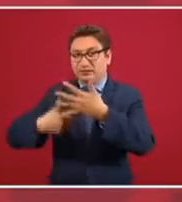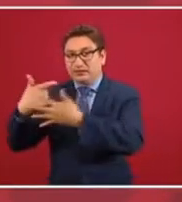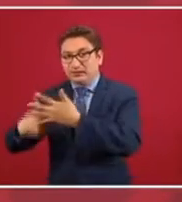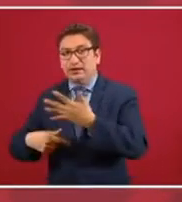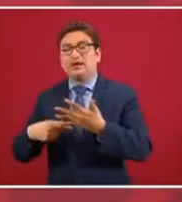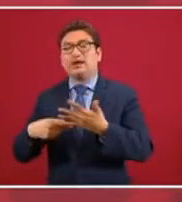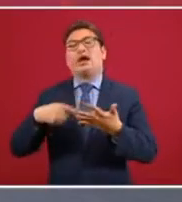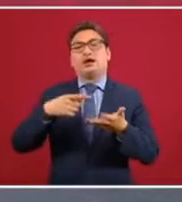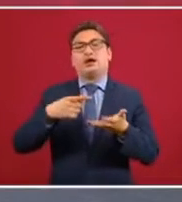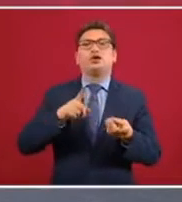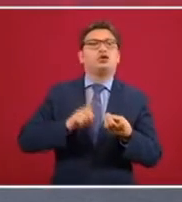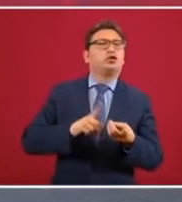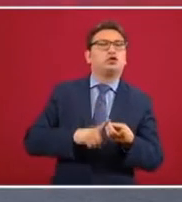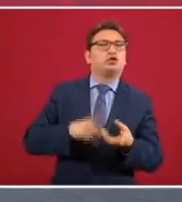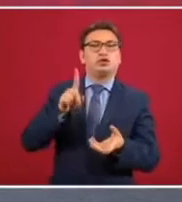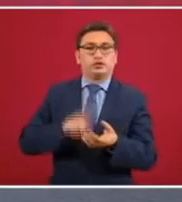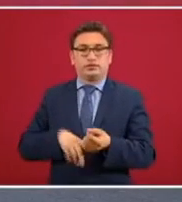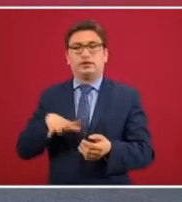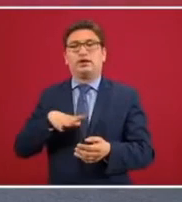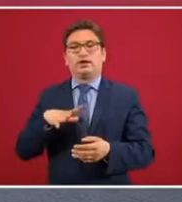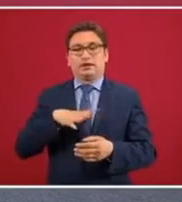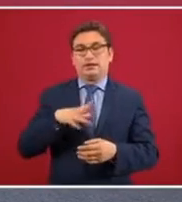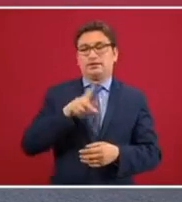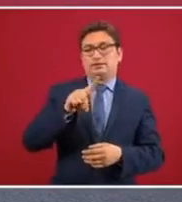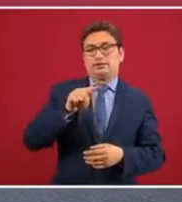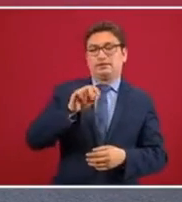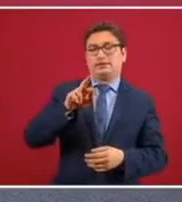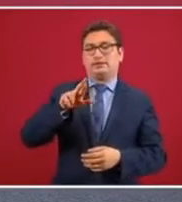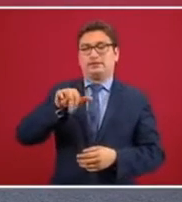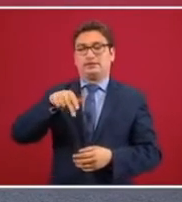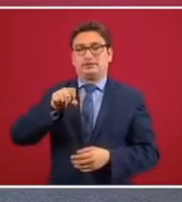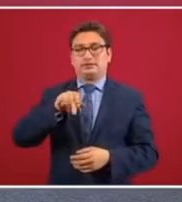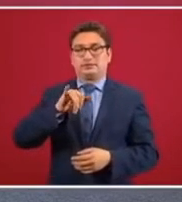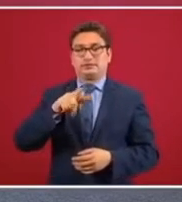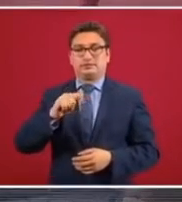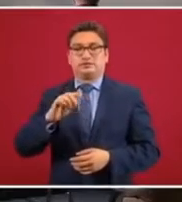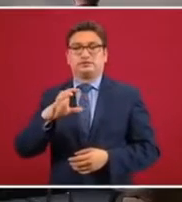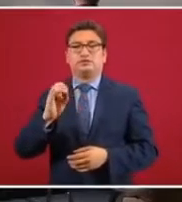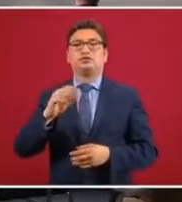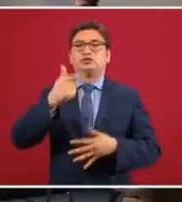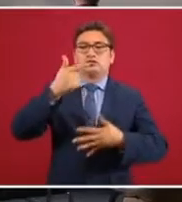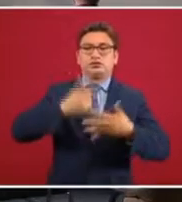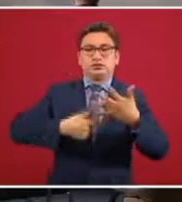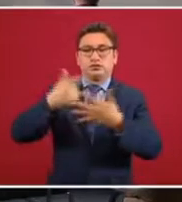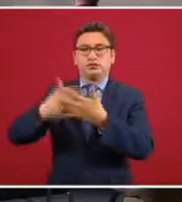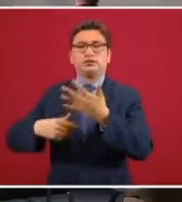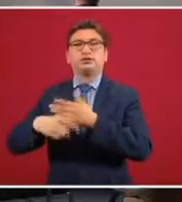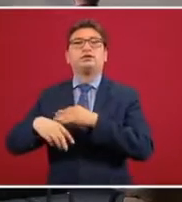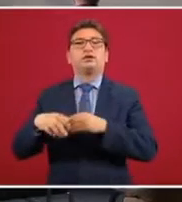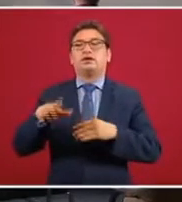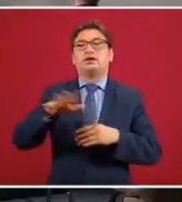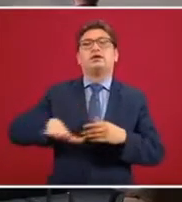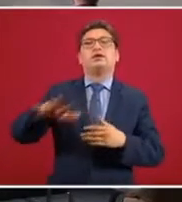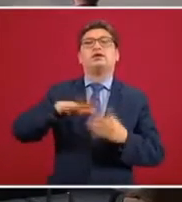ahora se llaman esas direcciones de movilidad,